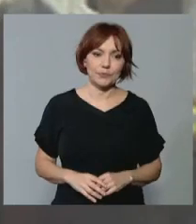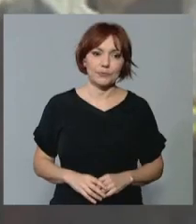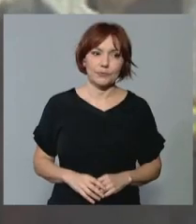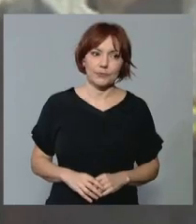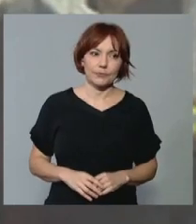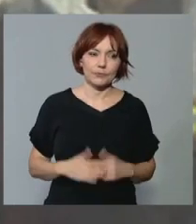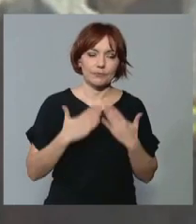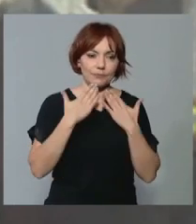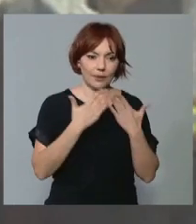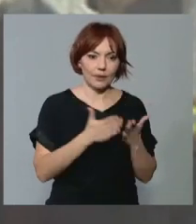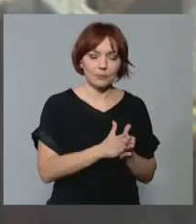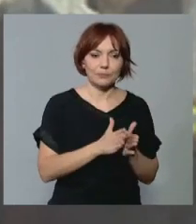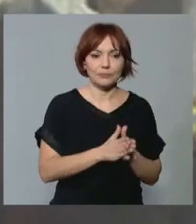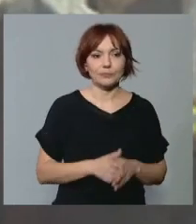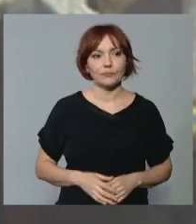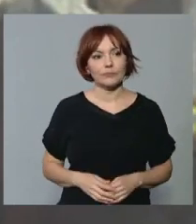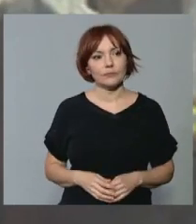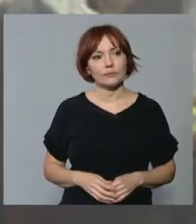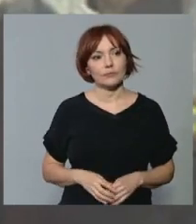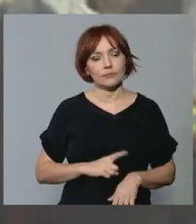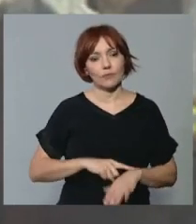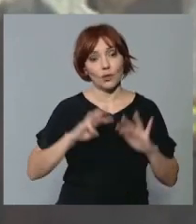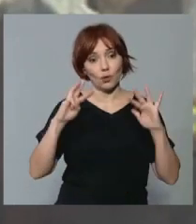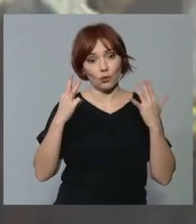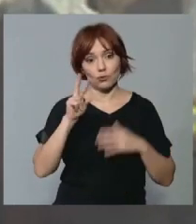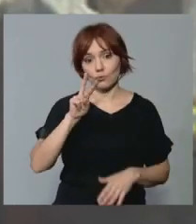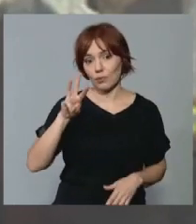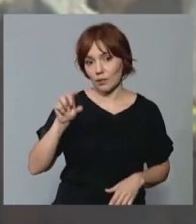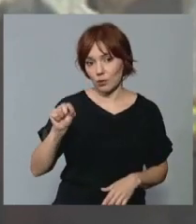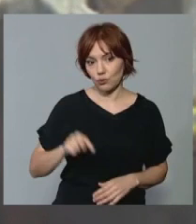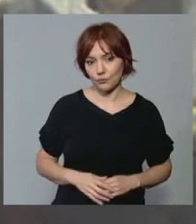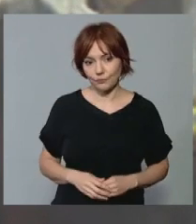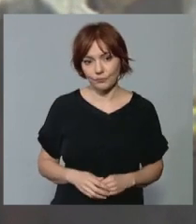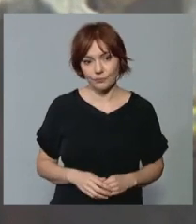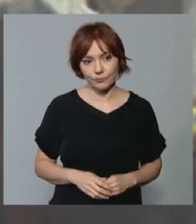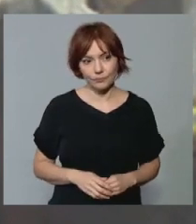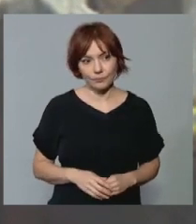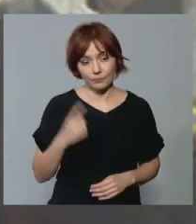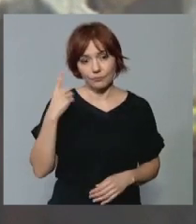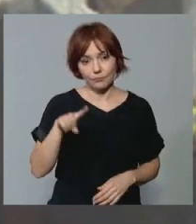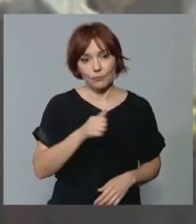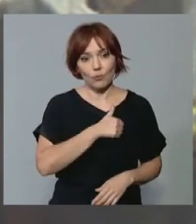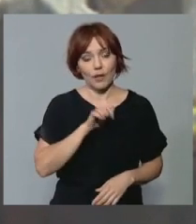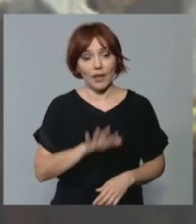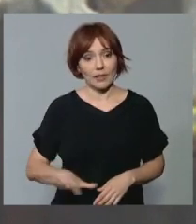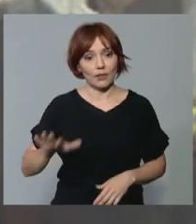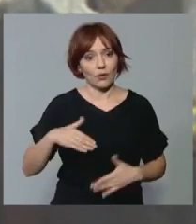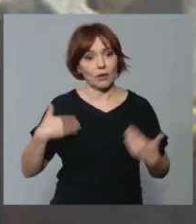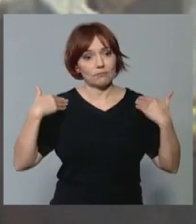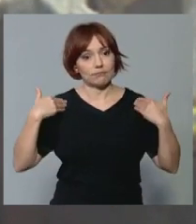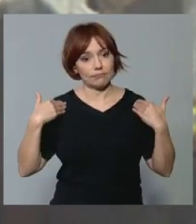Gracias, Ester. Bien, son las 8 y 23 minutos. Saben que la Policía Nacional se ha hecho cargo de esta